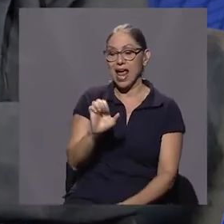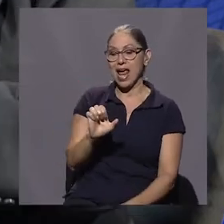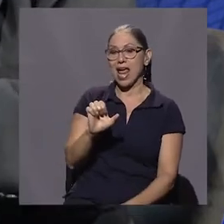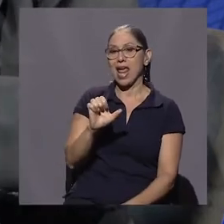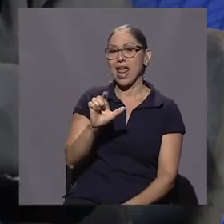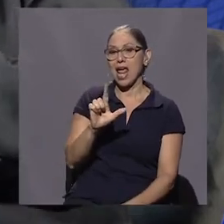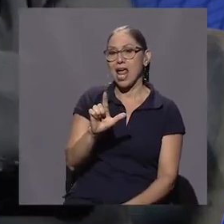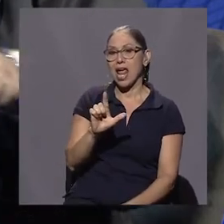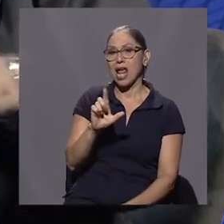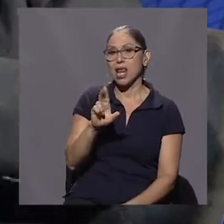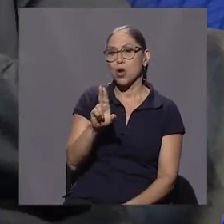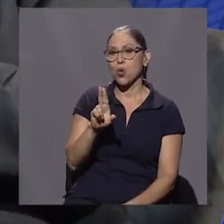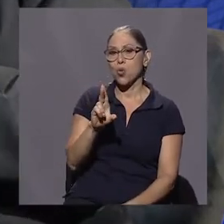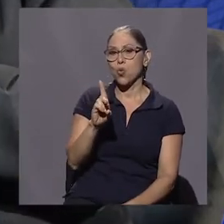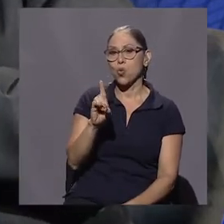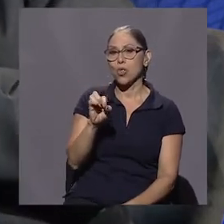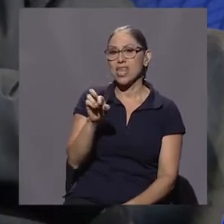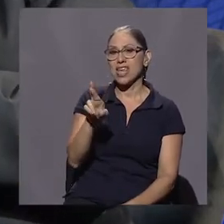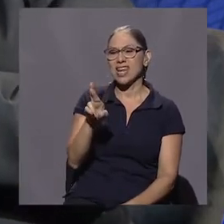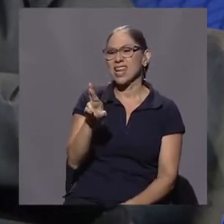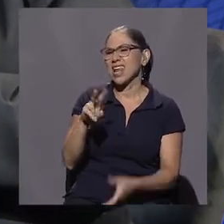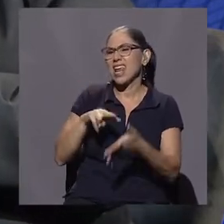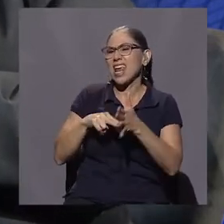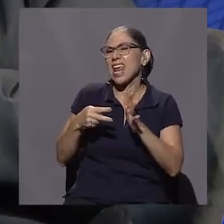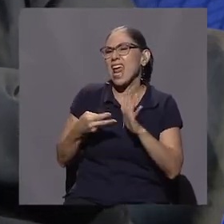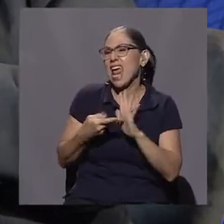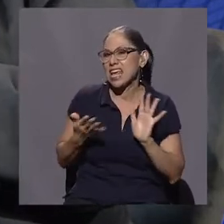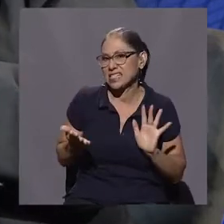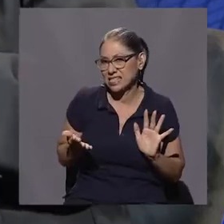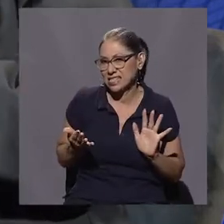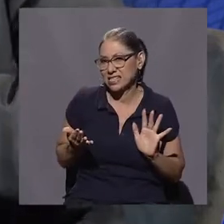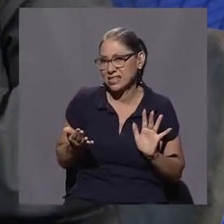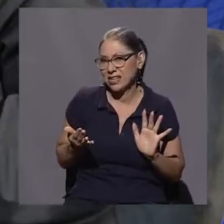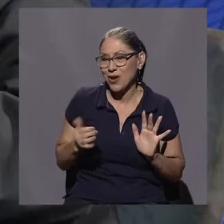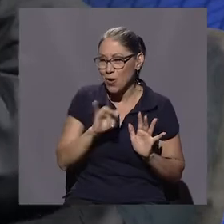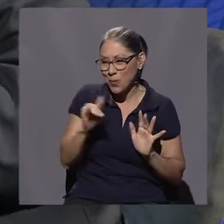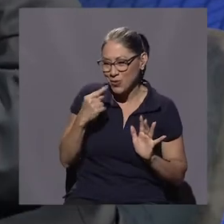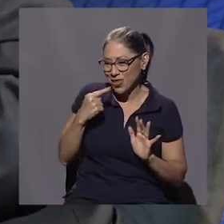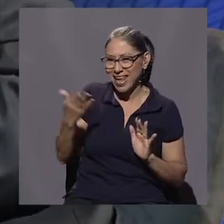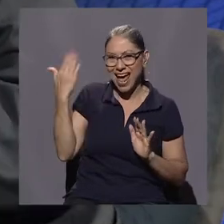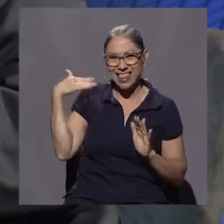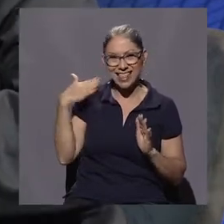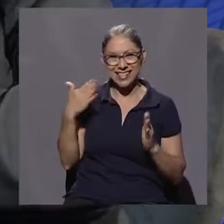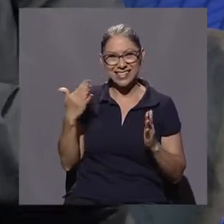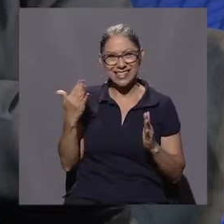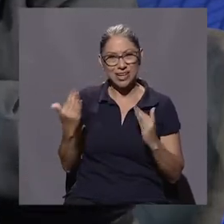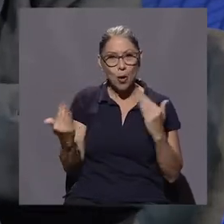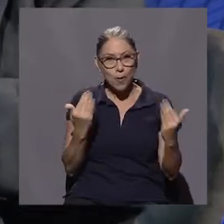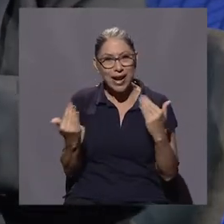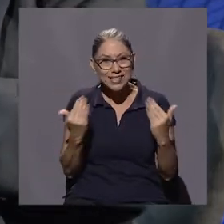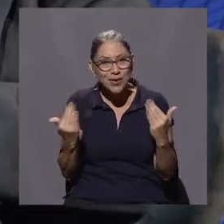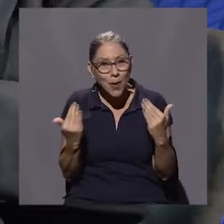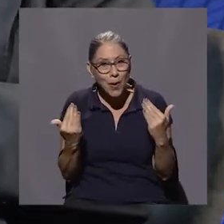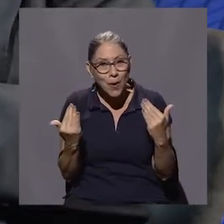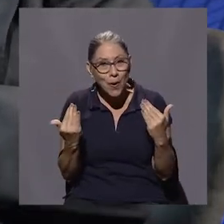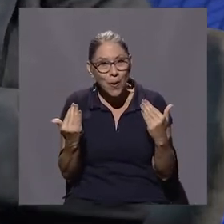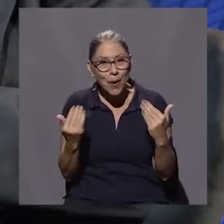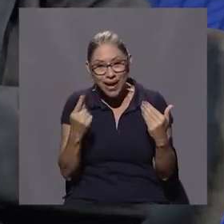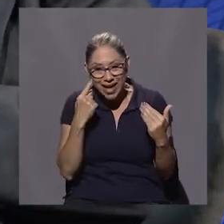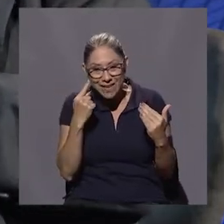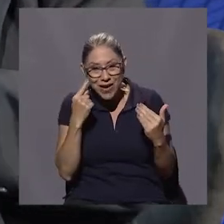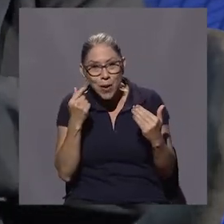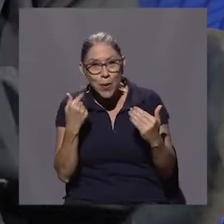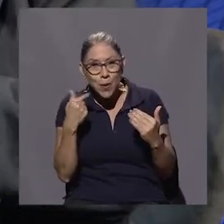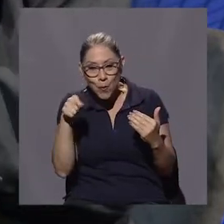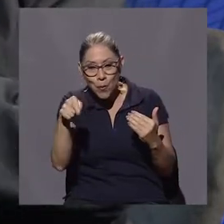es cierto, yo tengo la posibilidad de salir huyendo por un camino que es